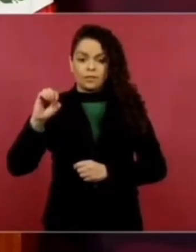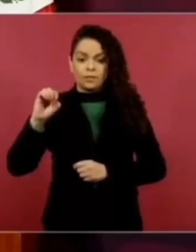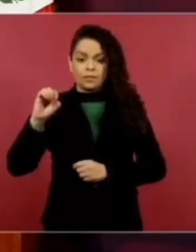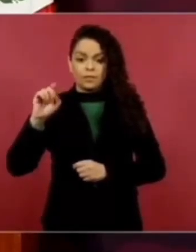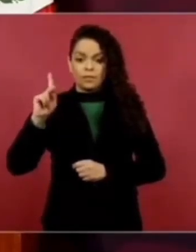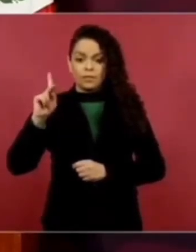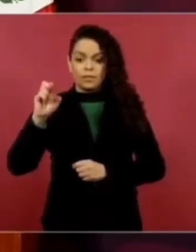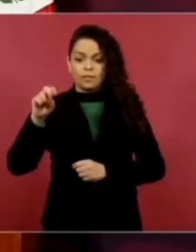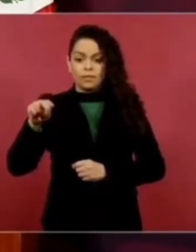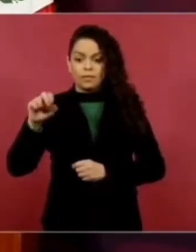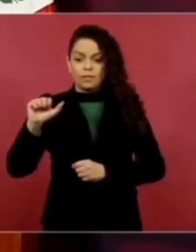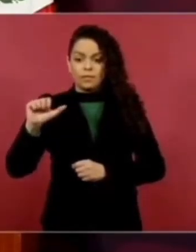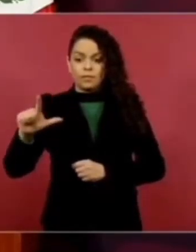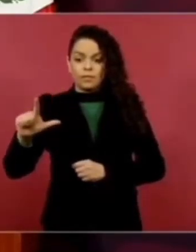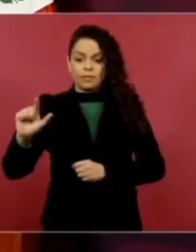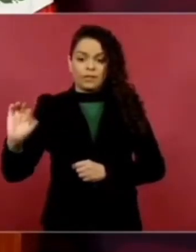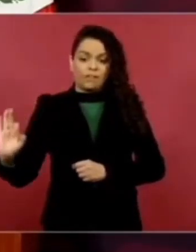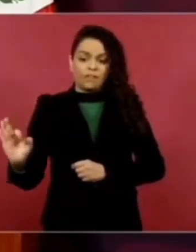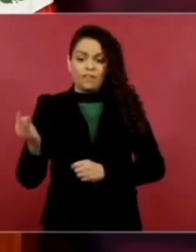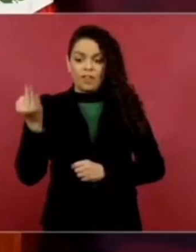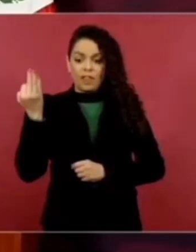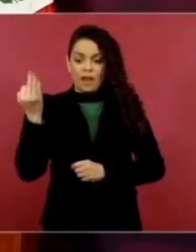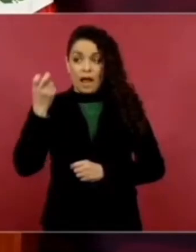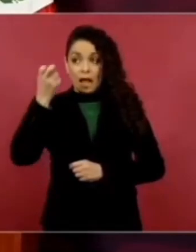en el momento que ocurrieron los hechos